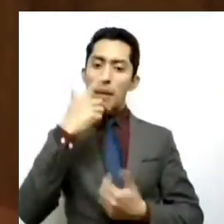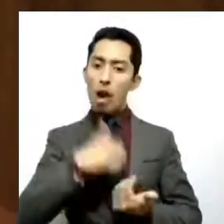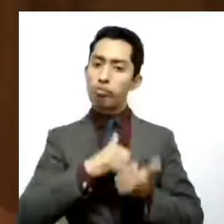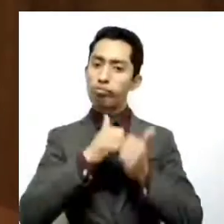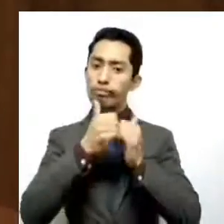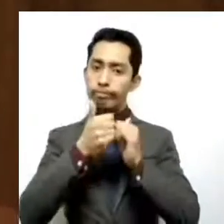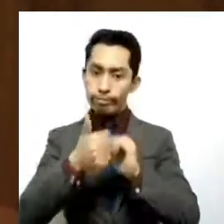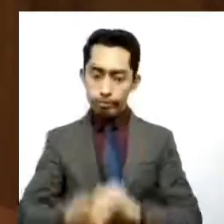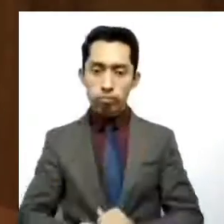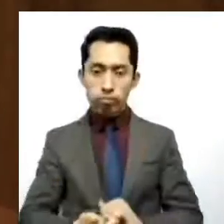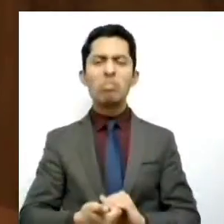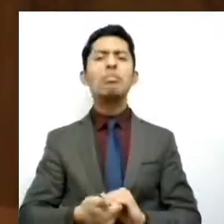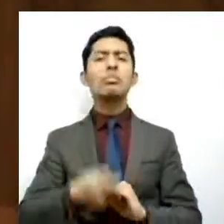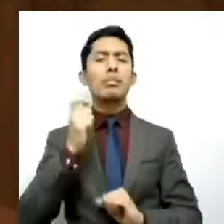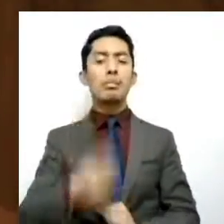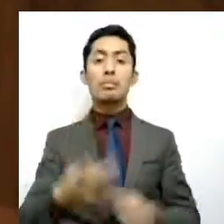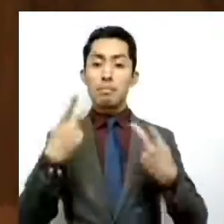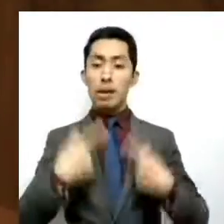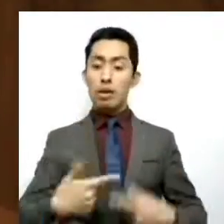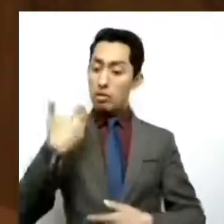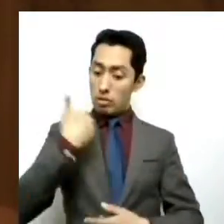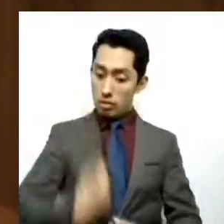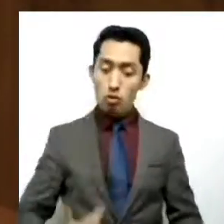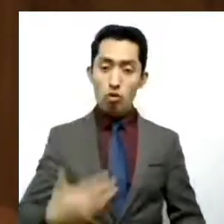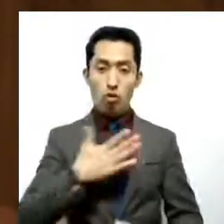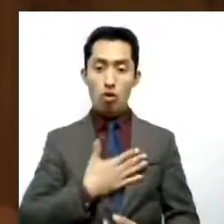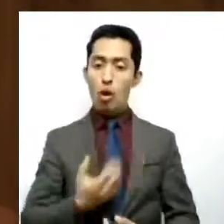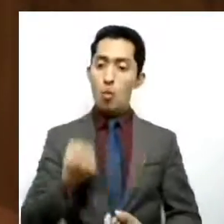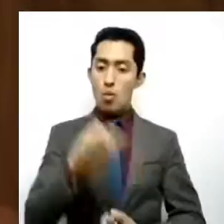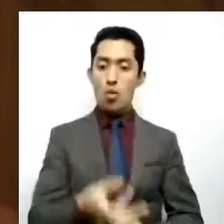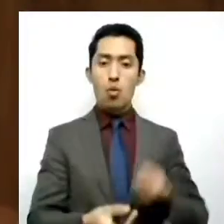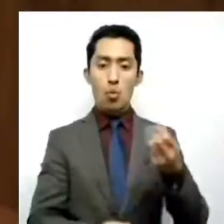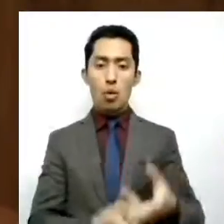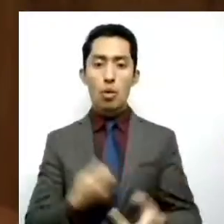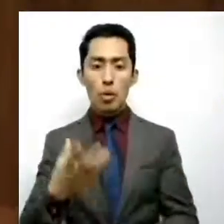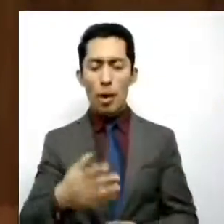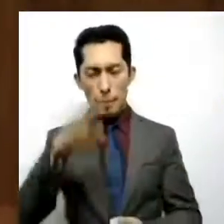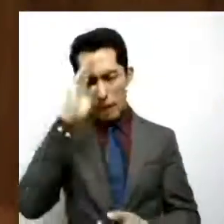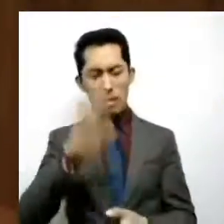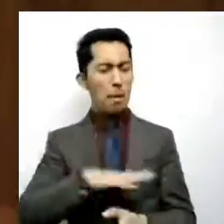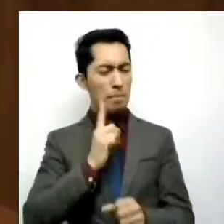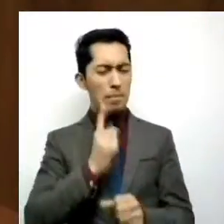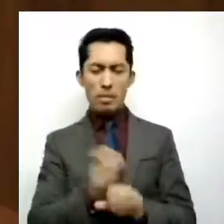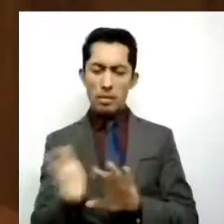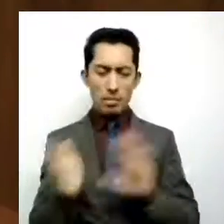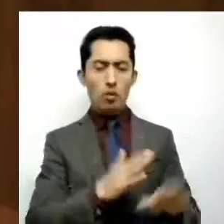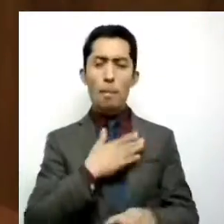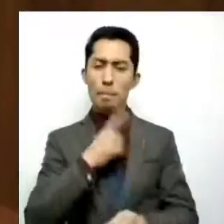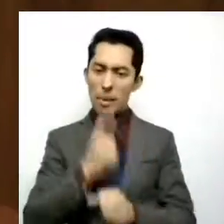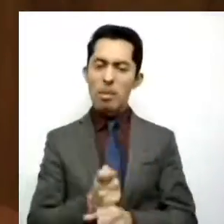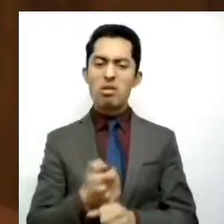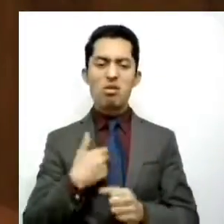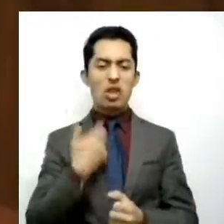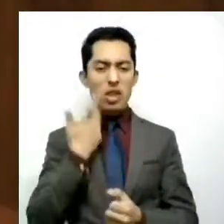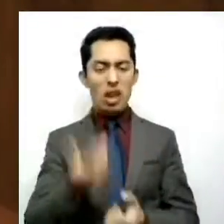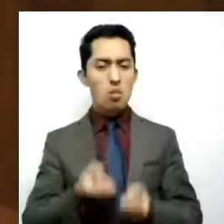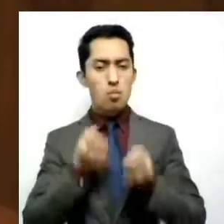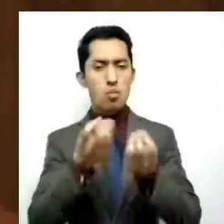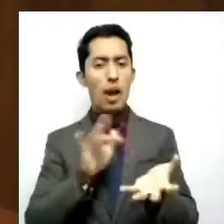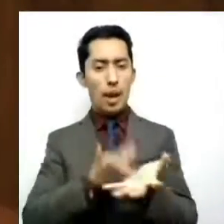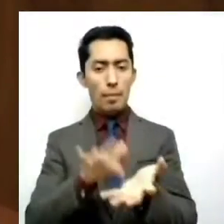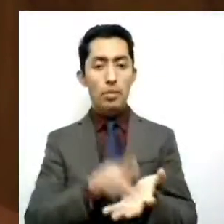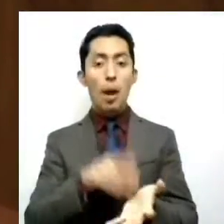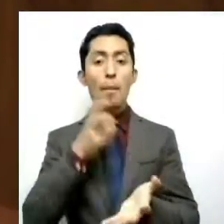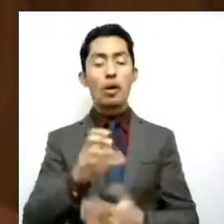ser personas que dan de sí antes de pensar en sí. Por ello, estimamos con alto